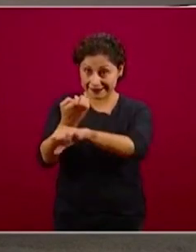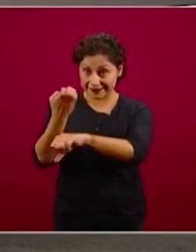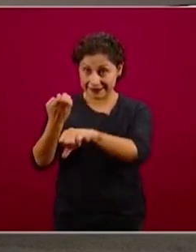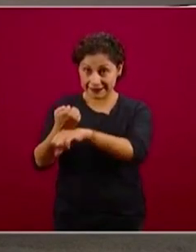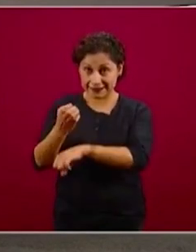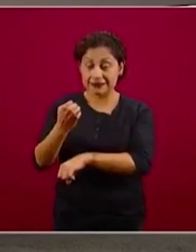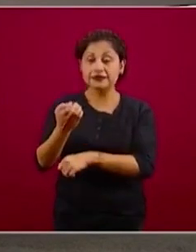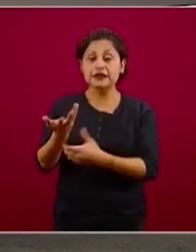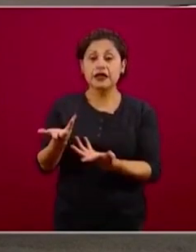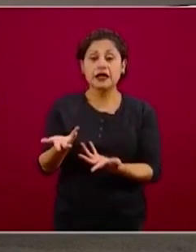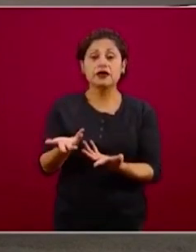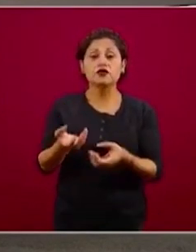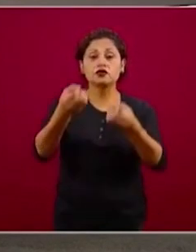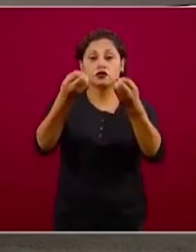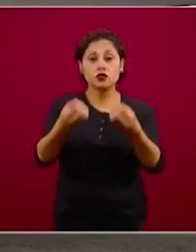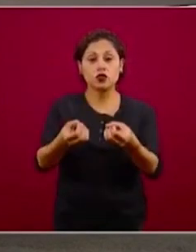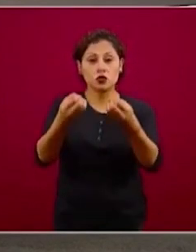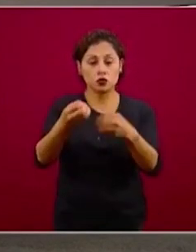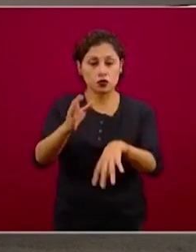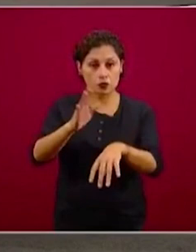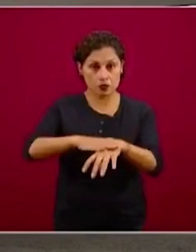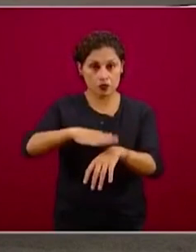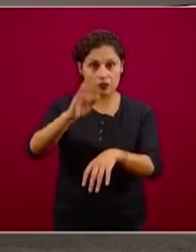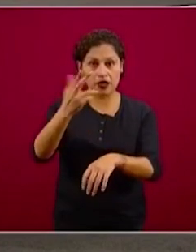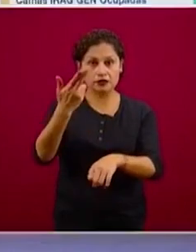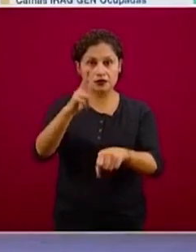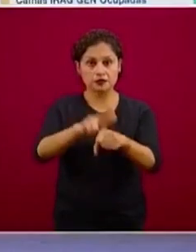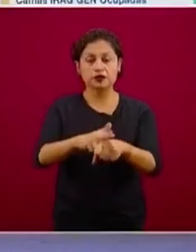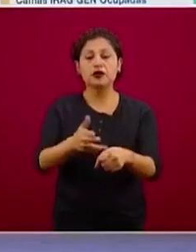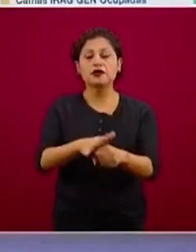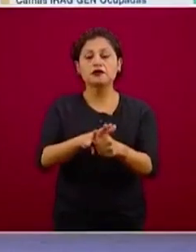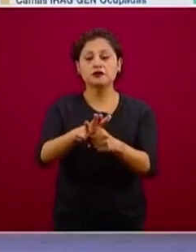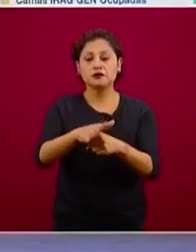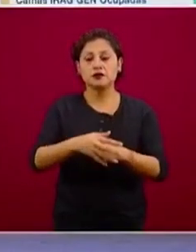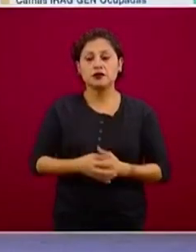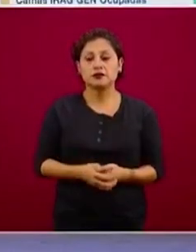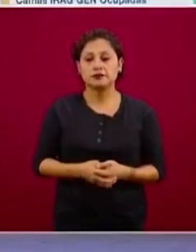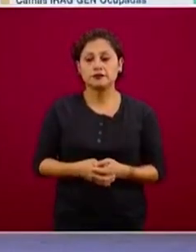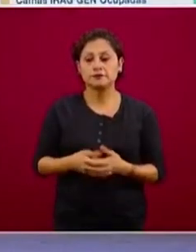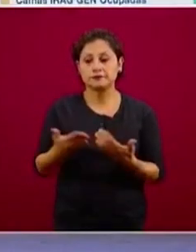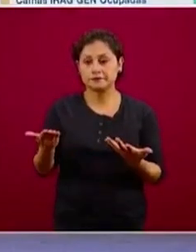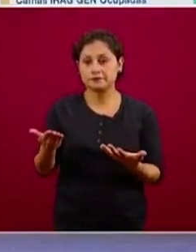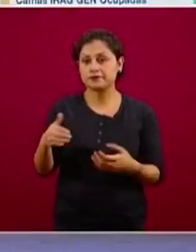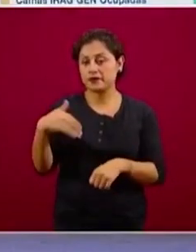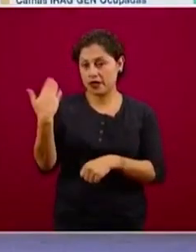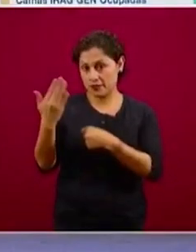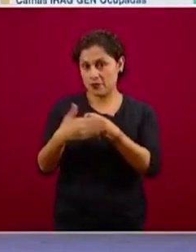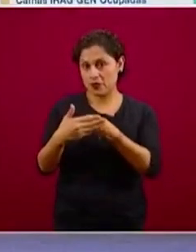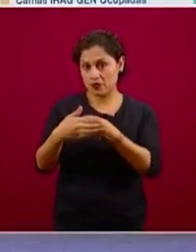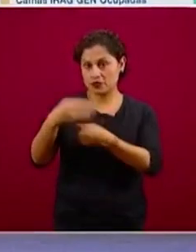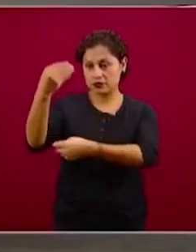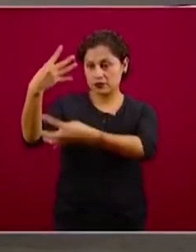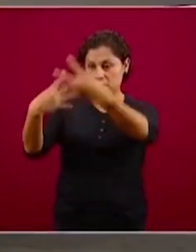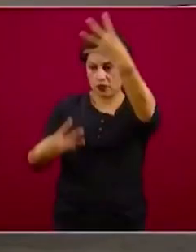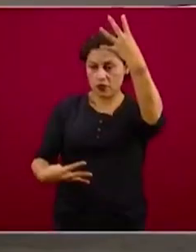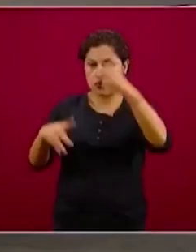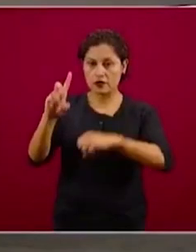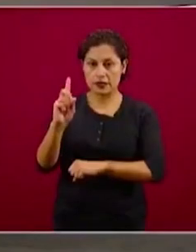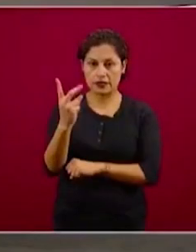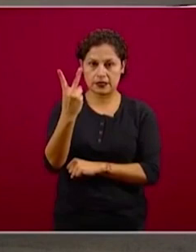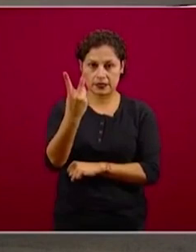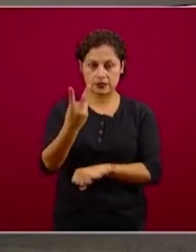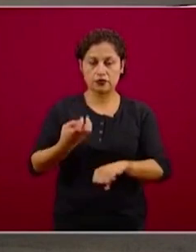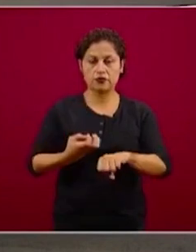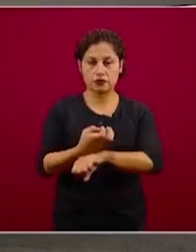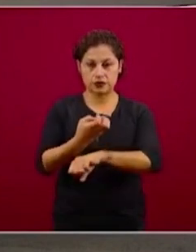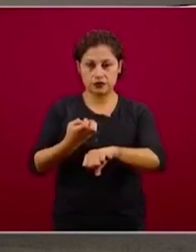ocupaciones. Por supuesto, la información en su momento tendrá que estar para los 32 estados. Hay algunos